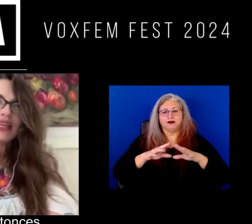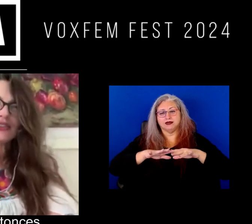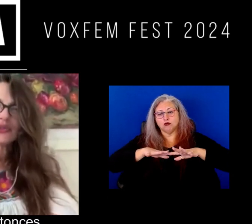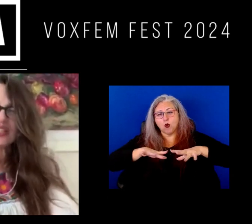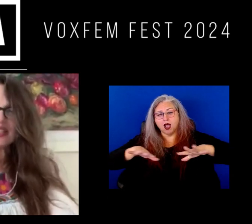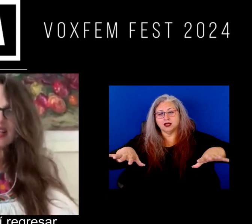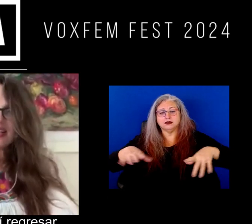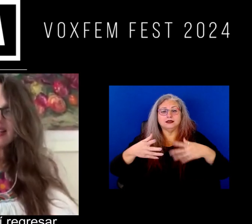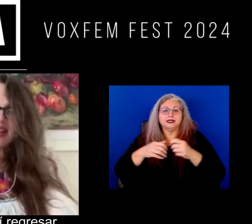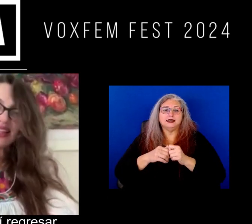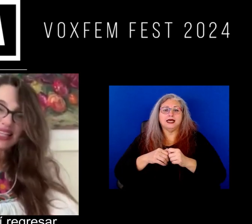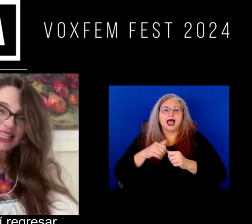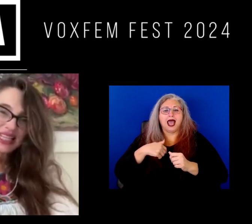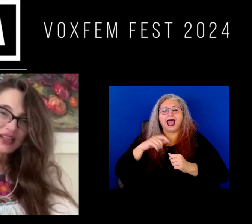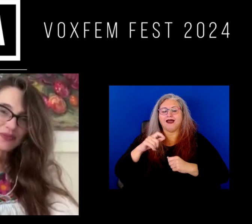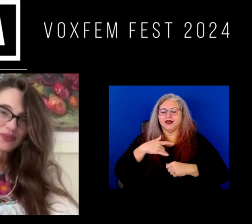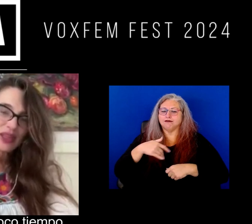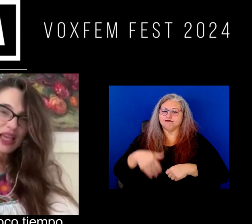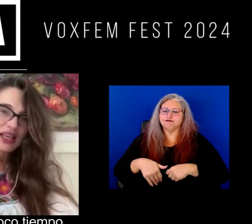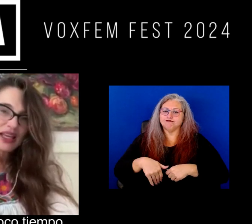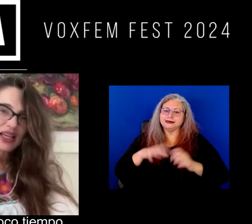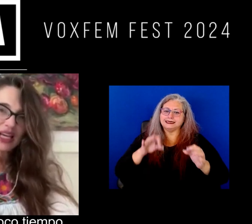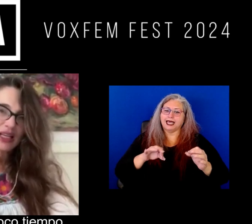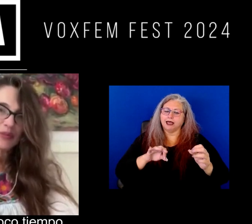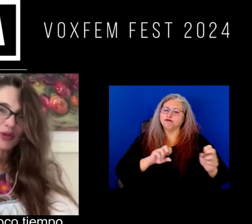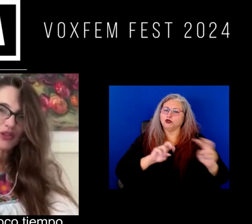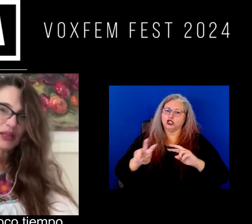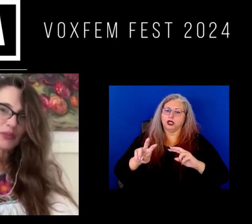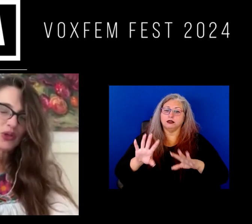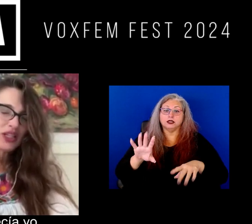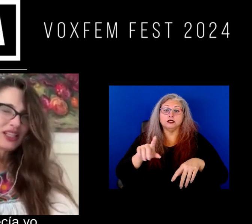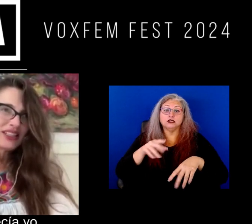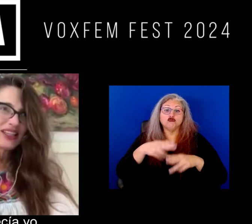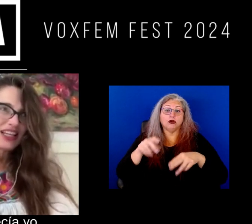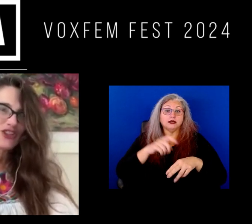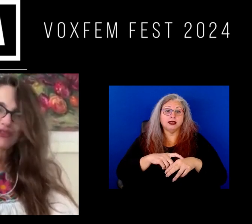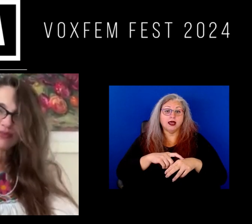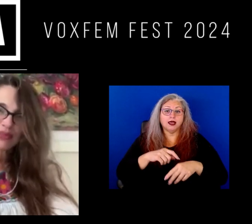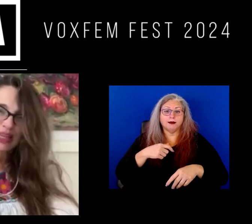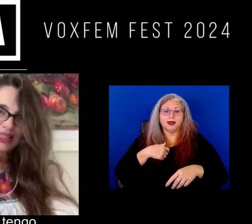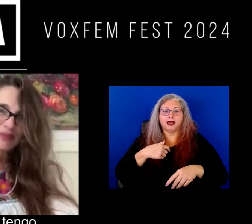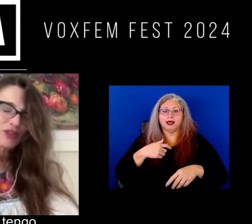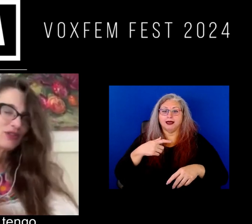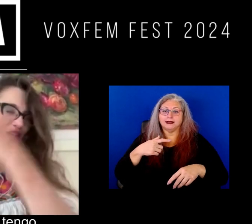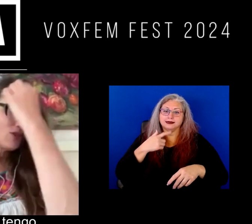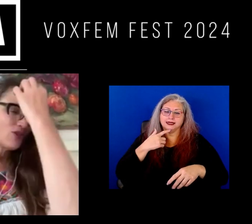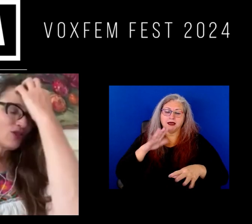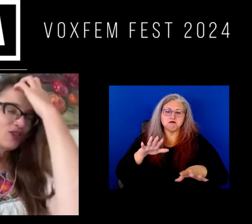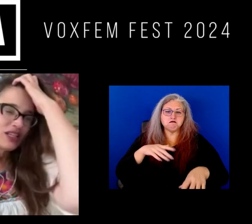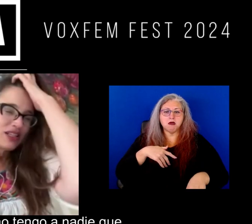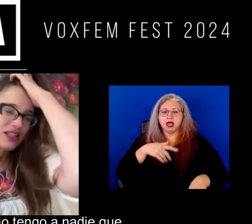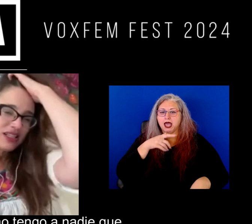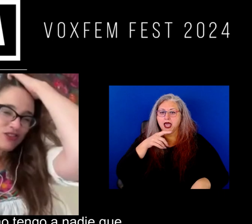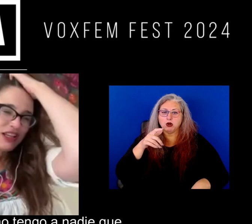entonces decidí regresar al poco tiempo decía yo no tengo